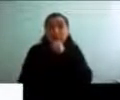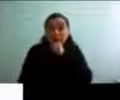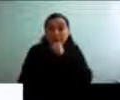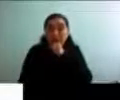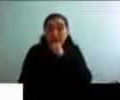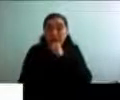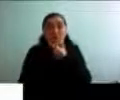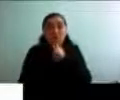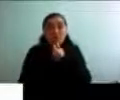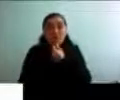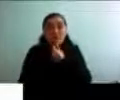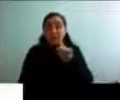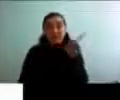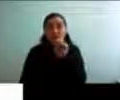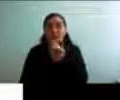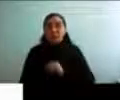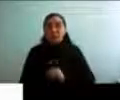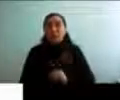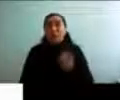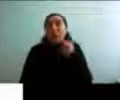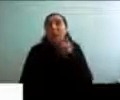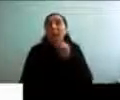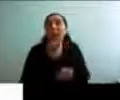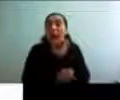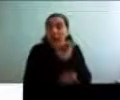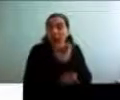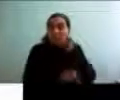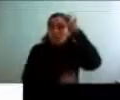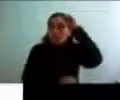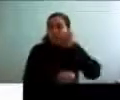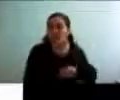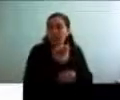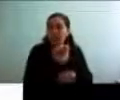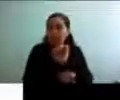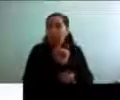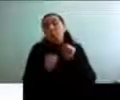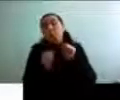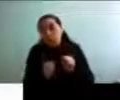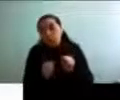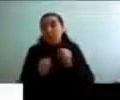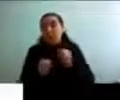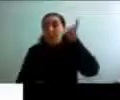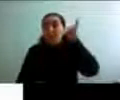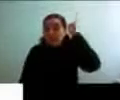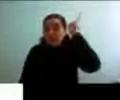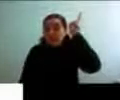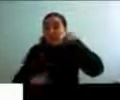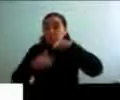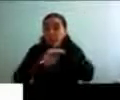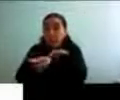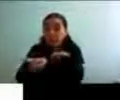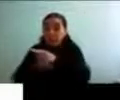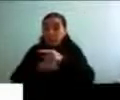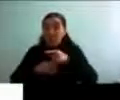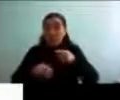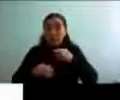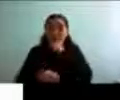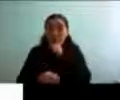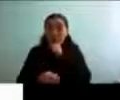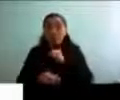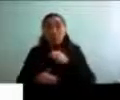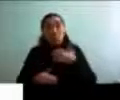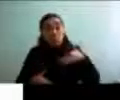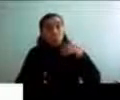no ser que tengas auto y sepas manejar. El transporte público no está hecho para la gente mayor, ¿no? O sea, una persona